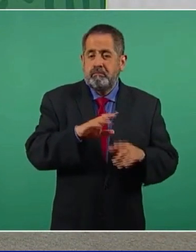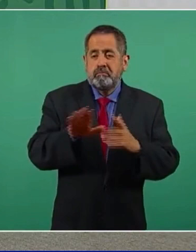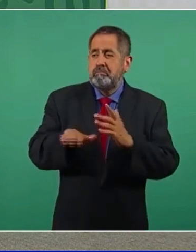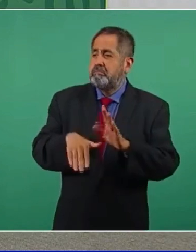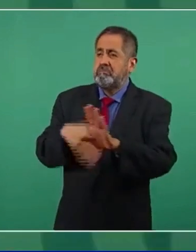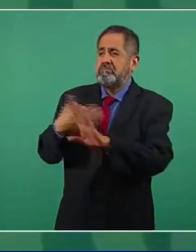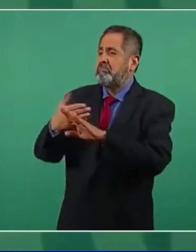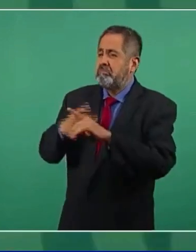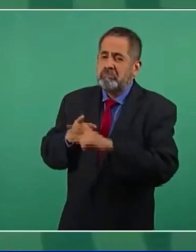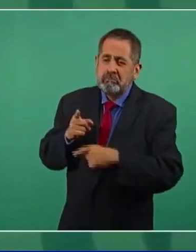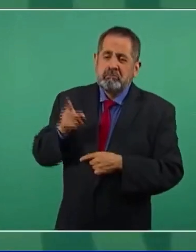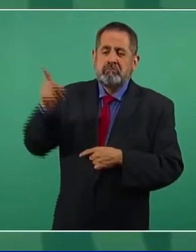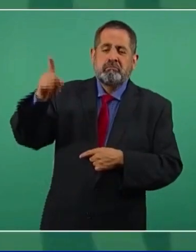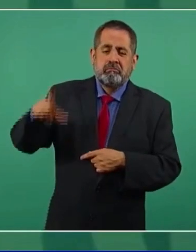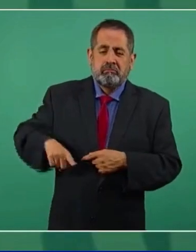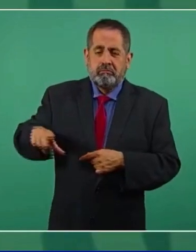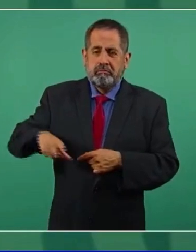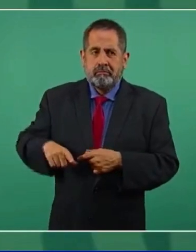a nosotros.